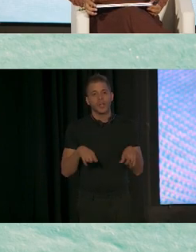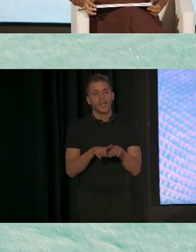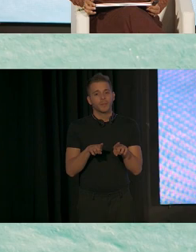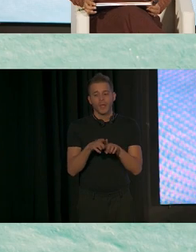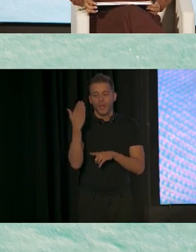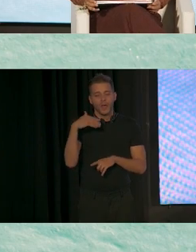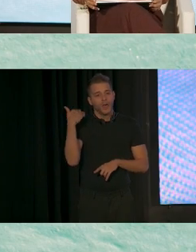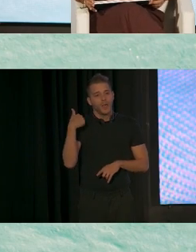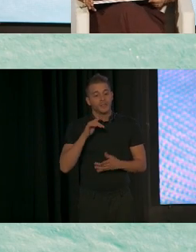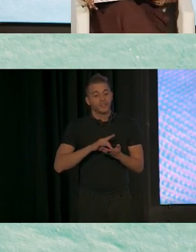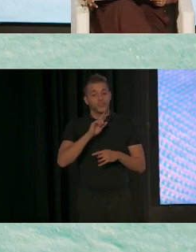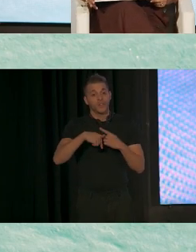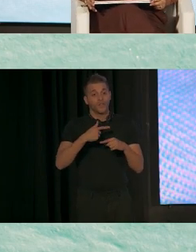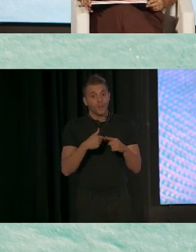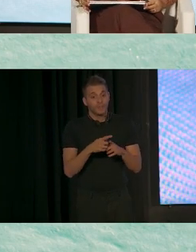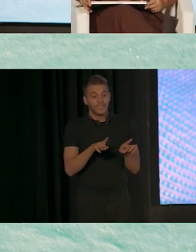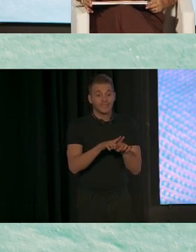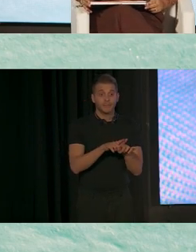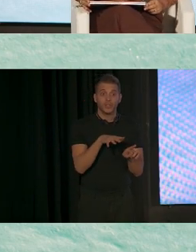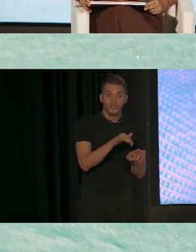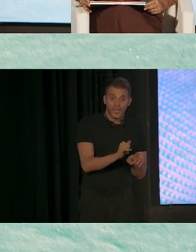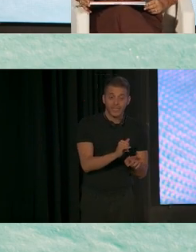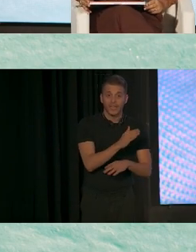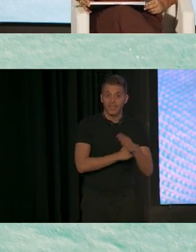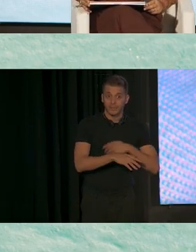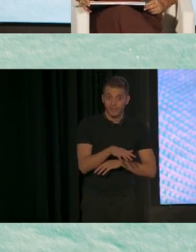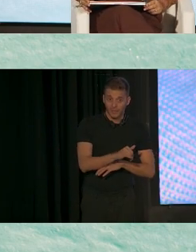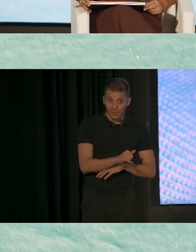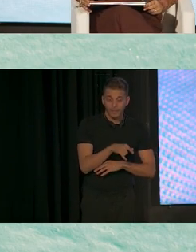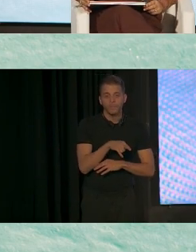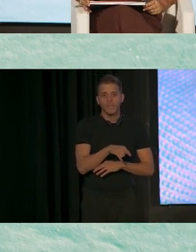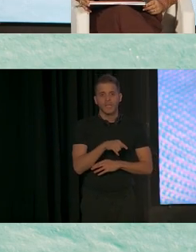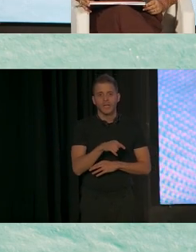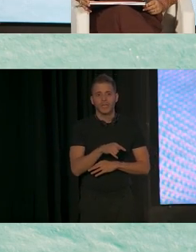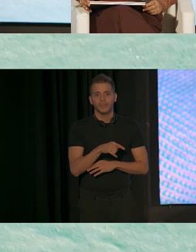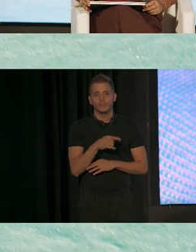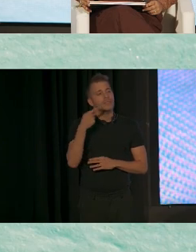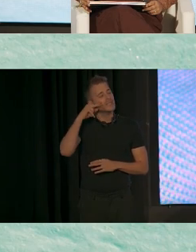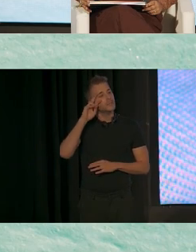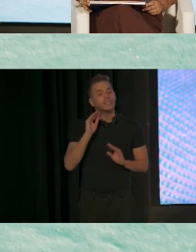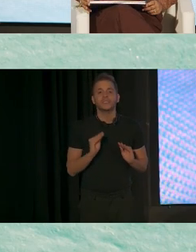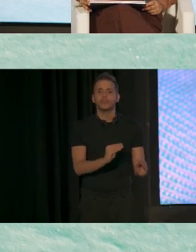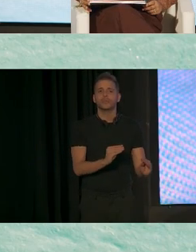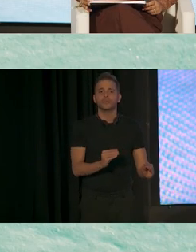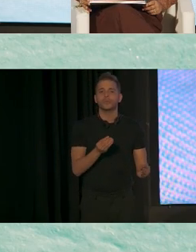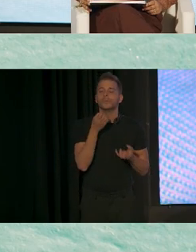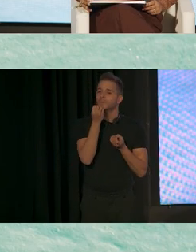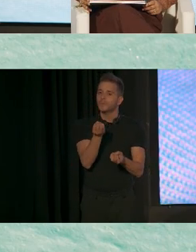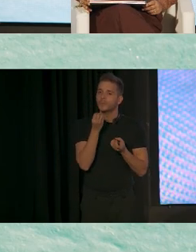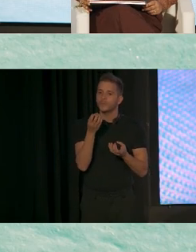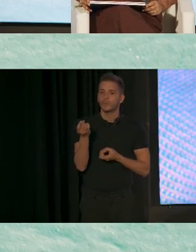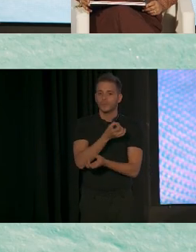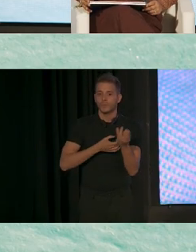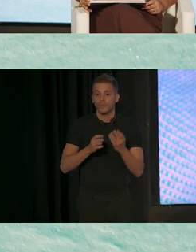pasado, donde las familias con hermanos con discapacidades pudieron compartir sus experiencias y las familias